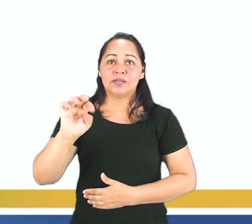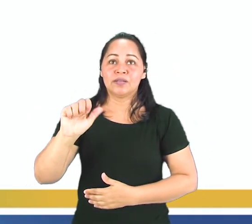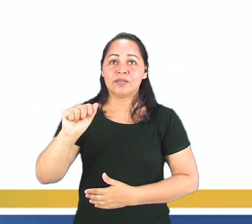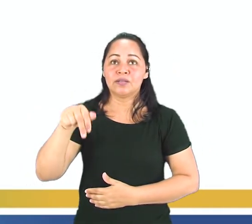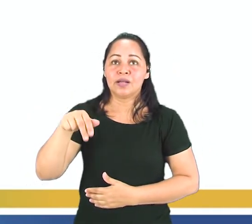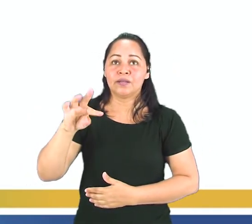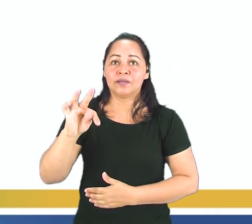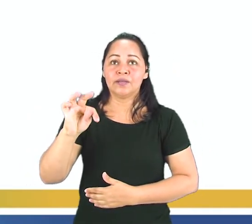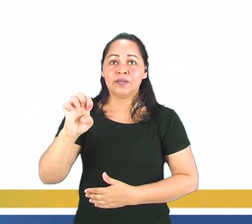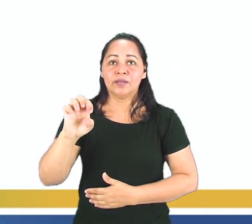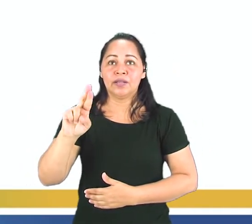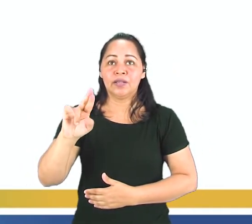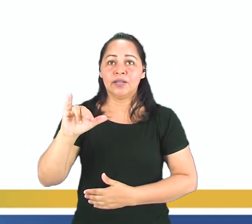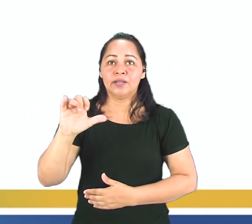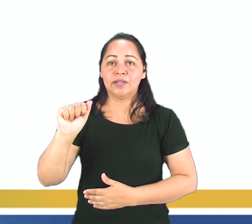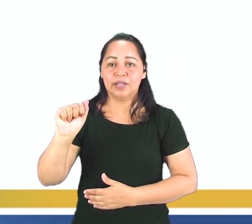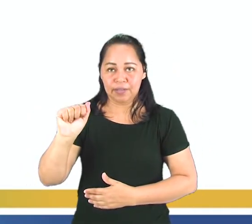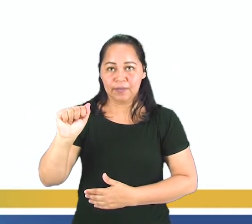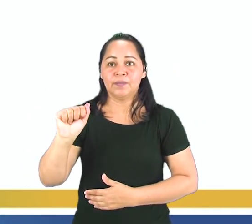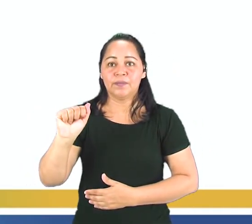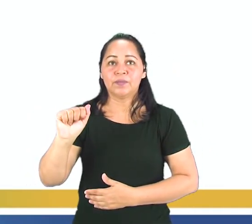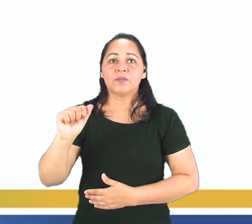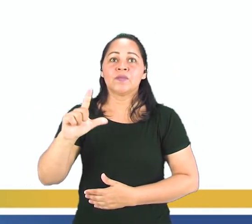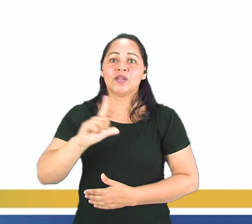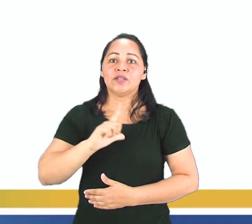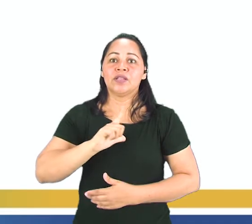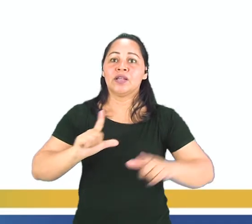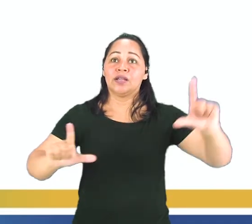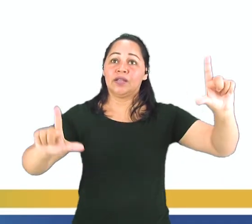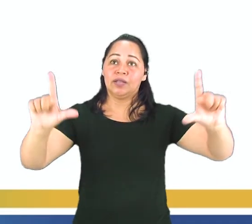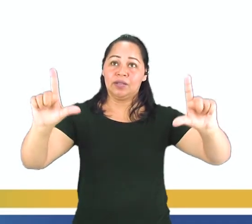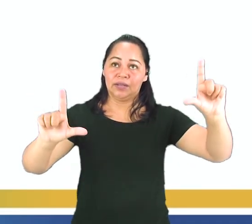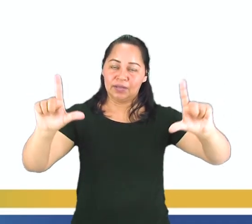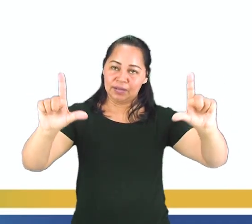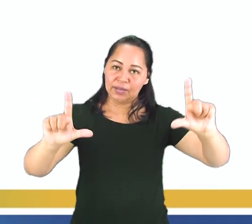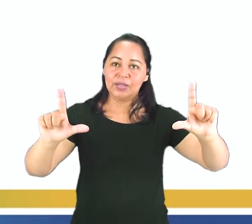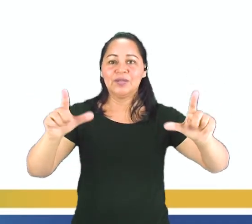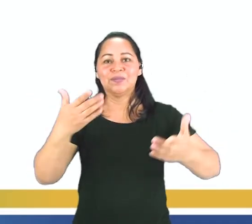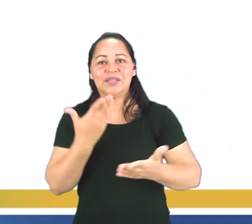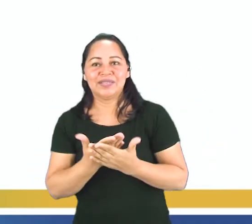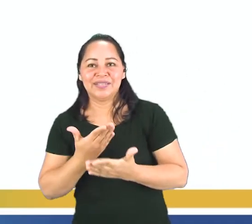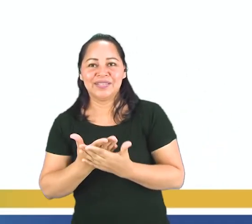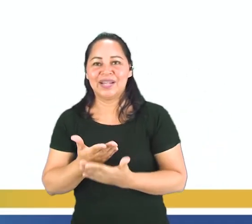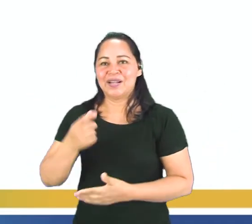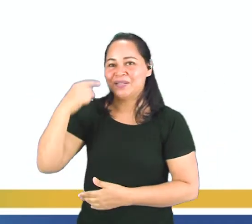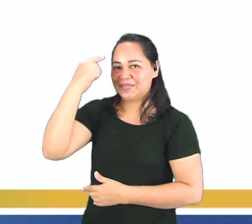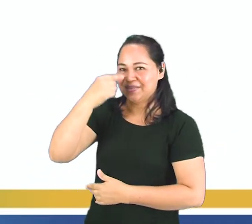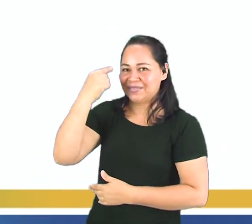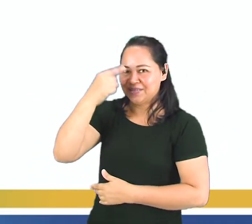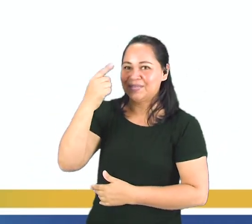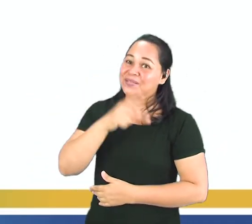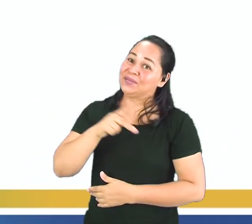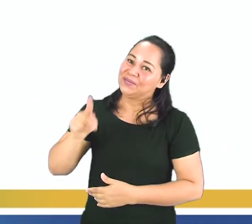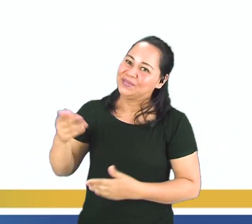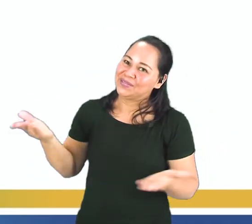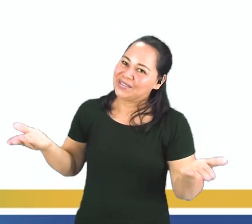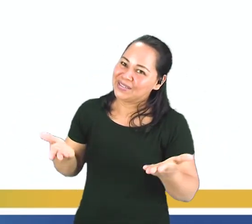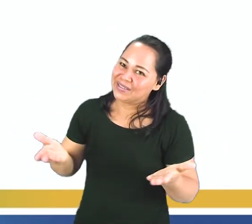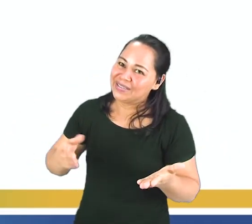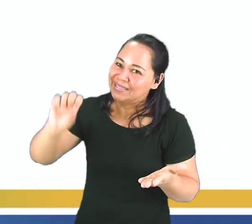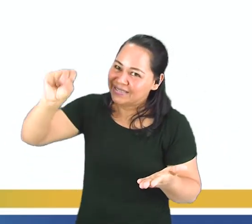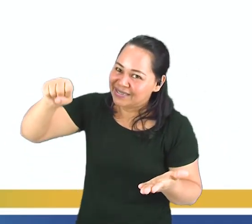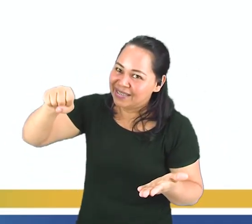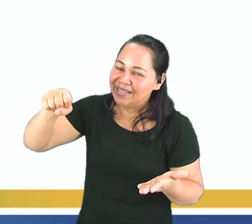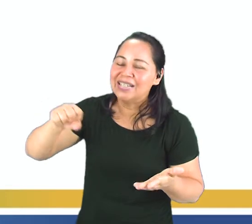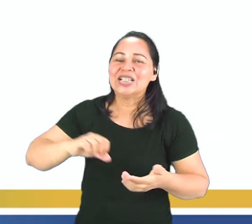una estantería. ¿Dónde está la tele? Para ver las clases de español del profesor Jameson, ¿no? Bueno, espero que sí.